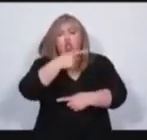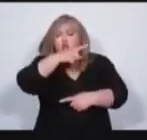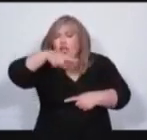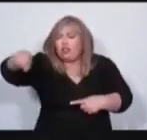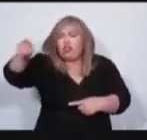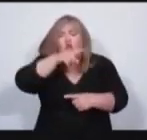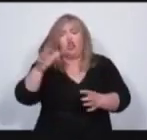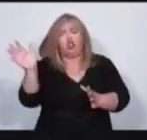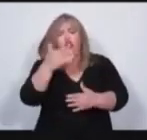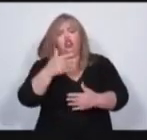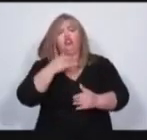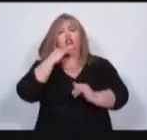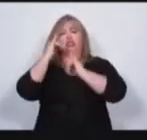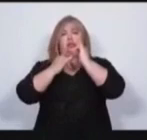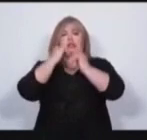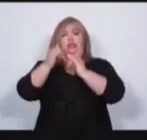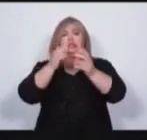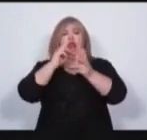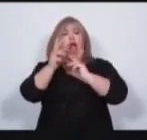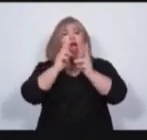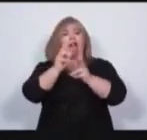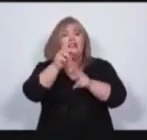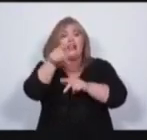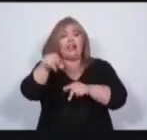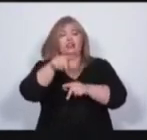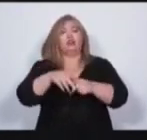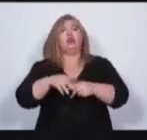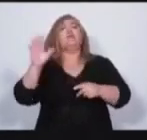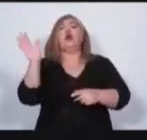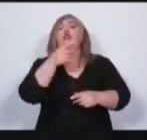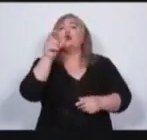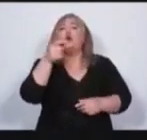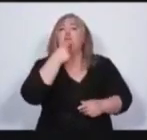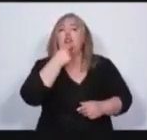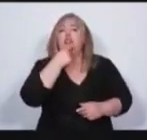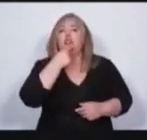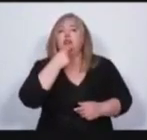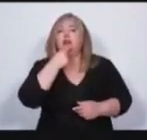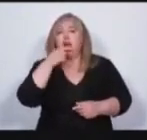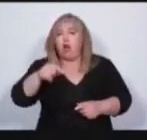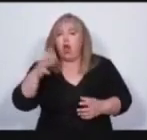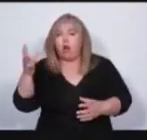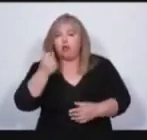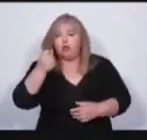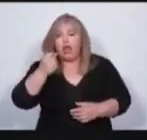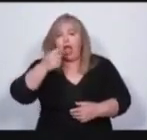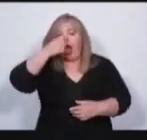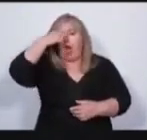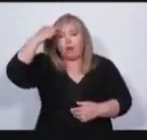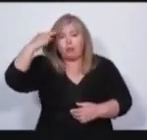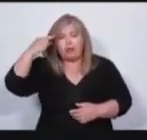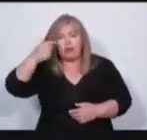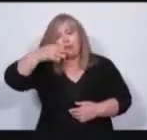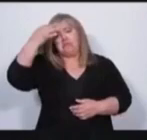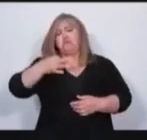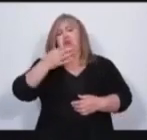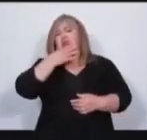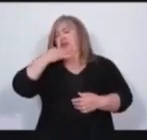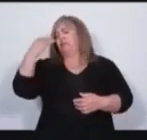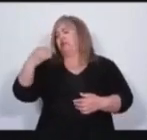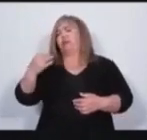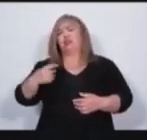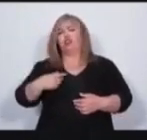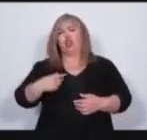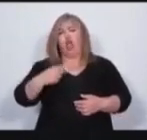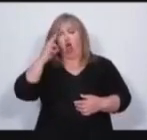último, a los mendocinos. Les pido que no nos perdamos la oportunidad de tener a Omar Parisi de gobernador. Es buen tipo, es transparente, es honesto y ha